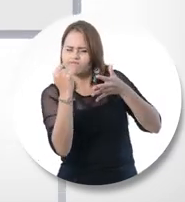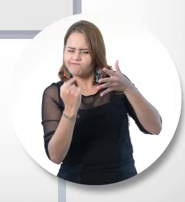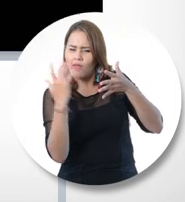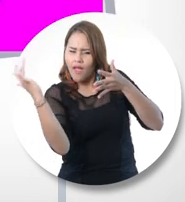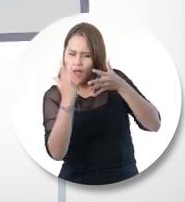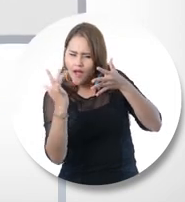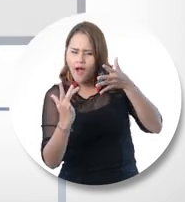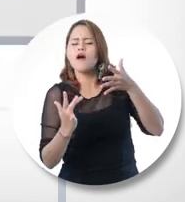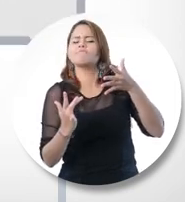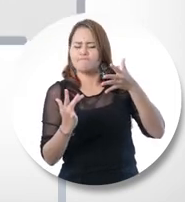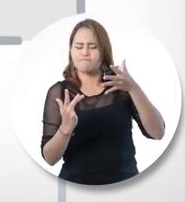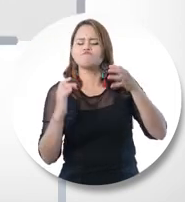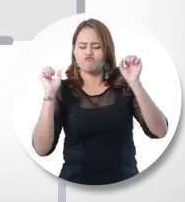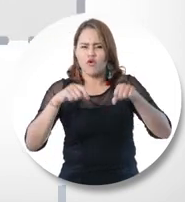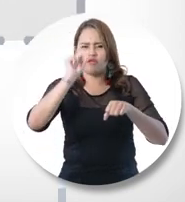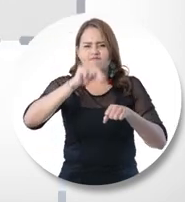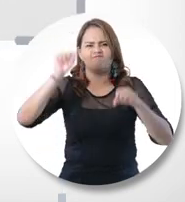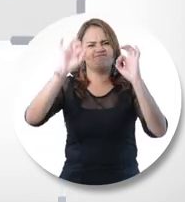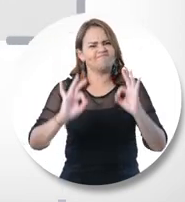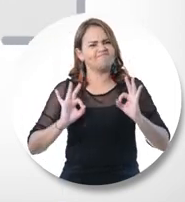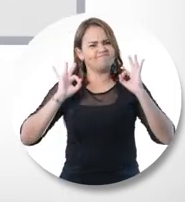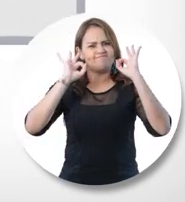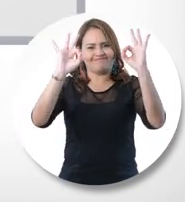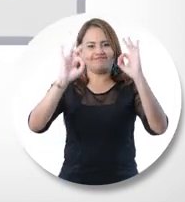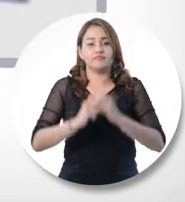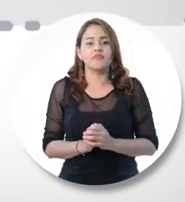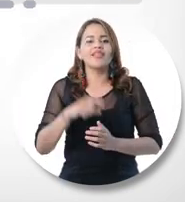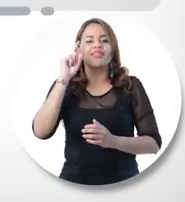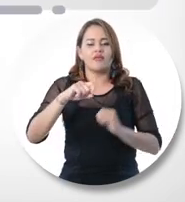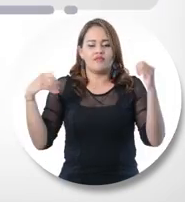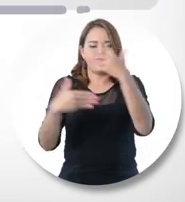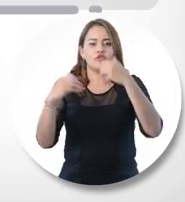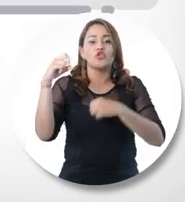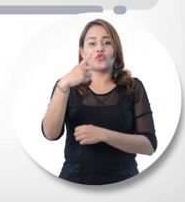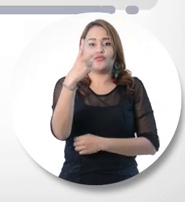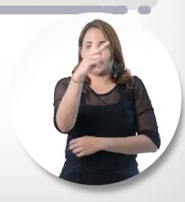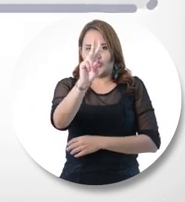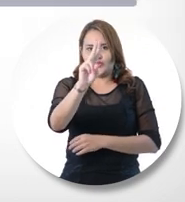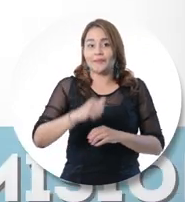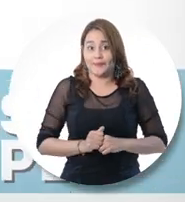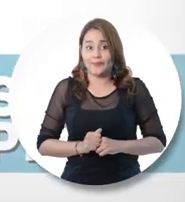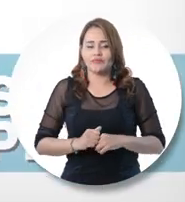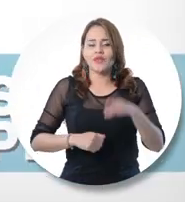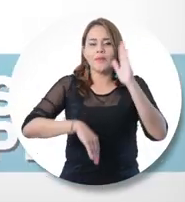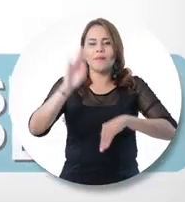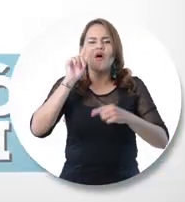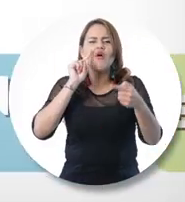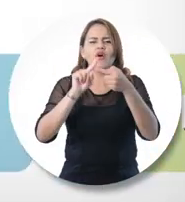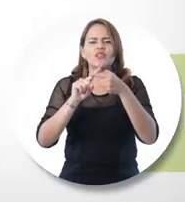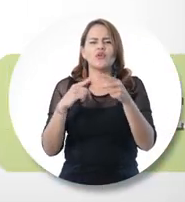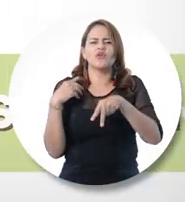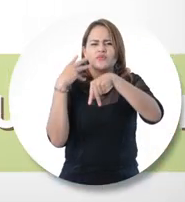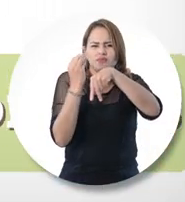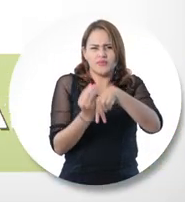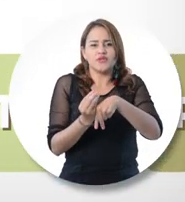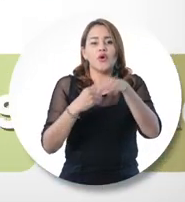de evaluación que cumplen con condiciones de alta calidad. Para ello, le evalúan 12 factores, tales como misión